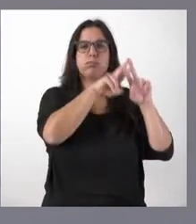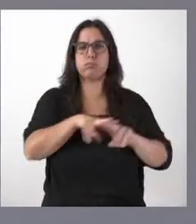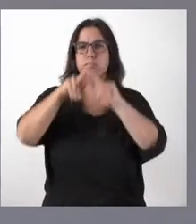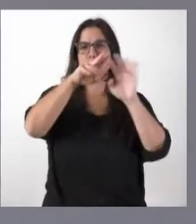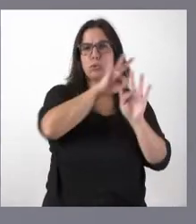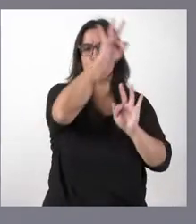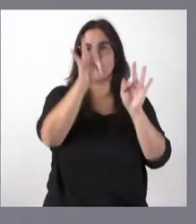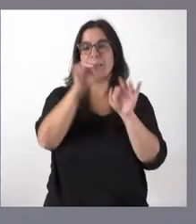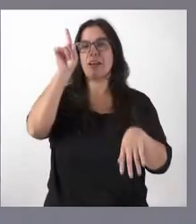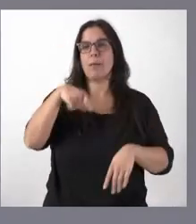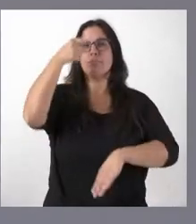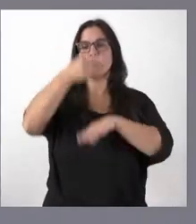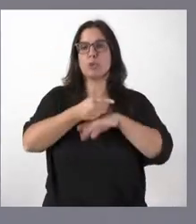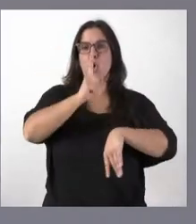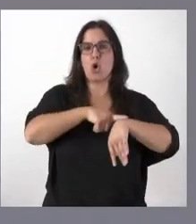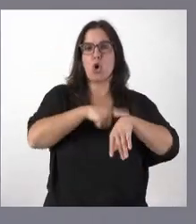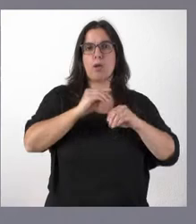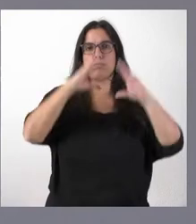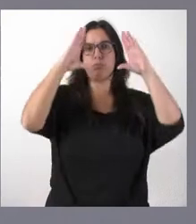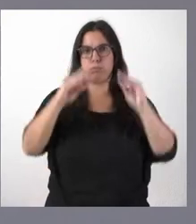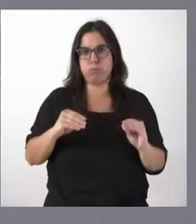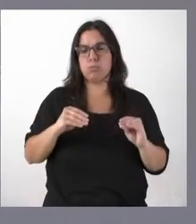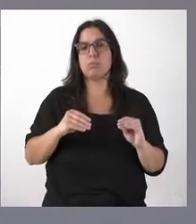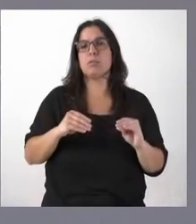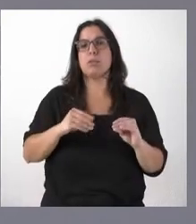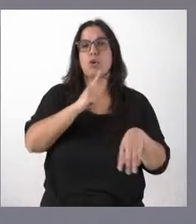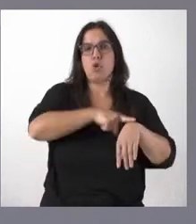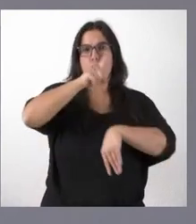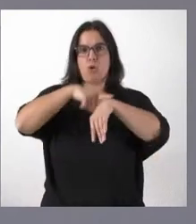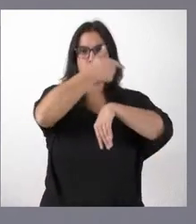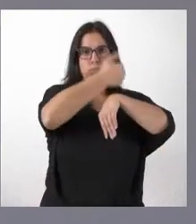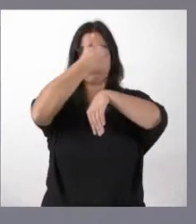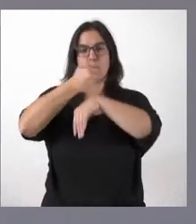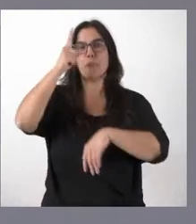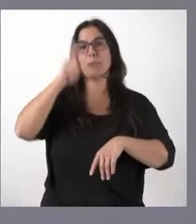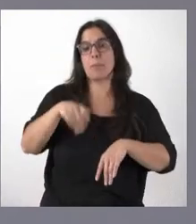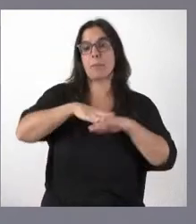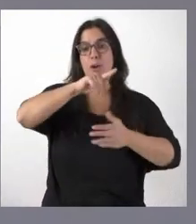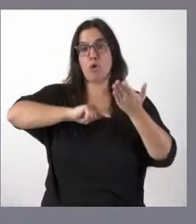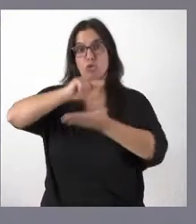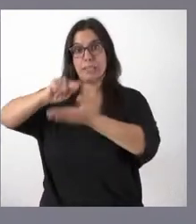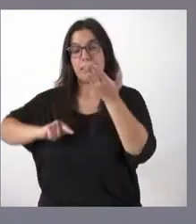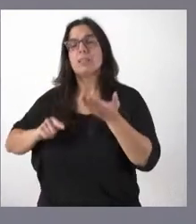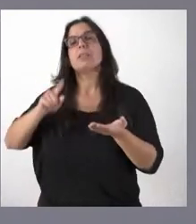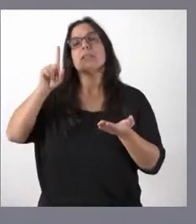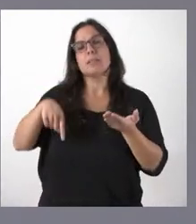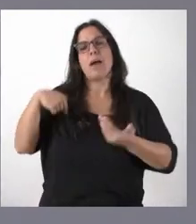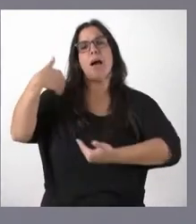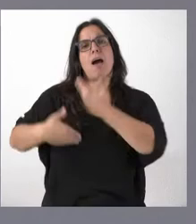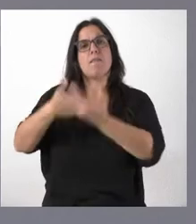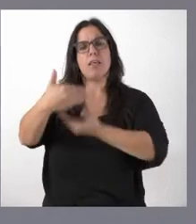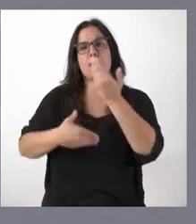horarios de encendido y apagado de instalaciones de climatización. En el ámbito de medidas de contratación, es muy importante que se avanzará en la